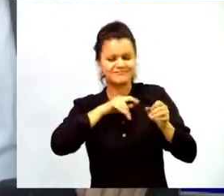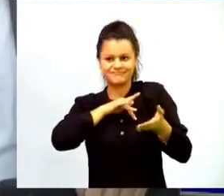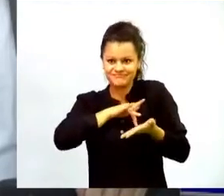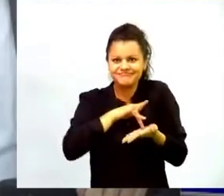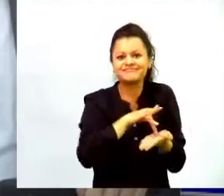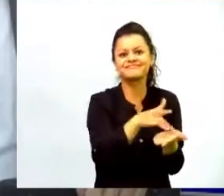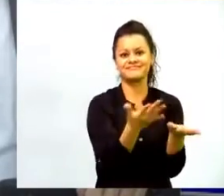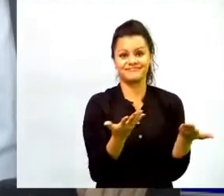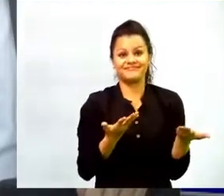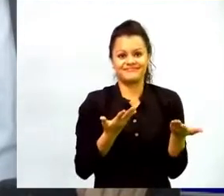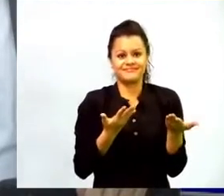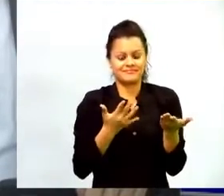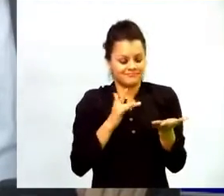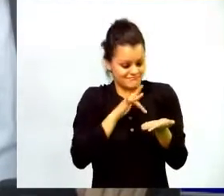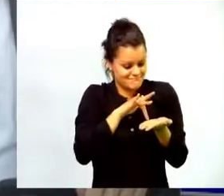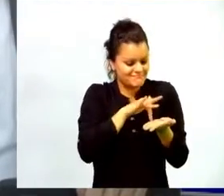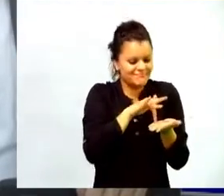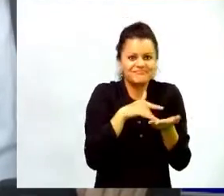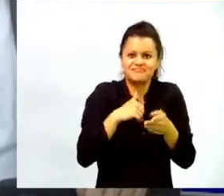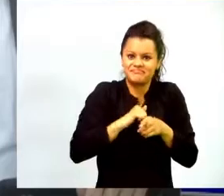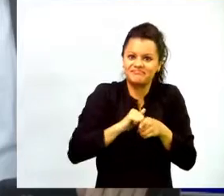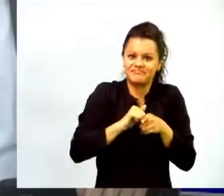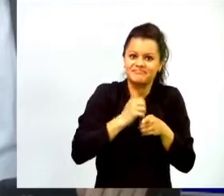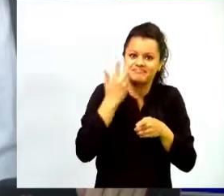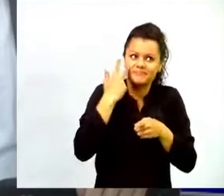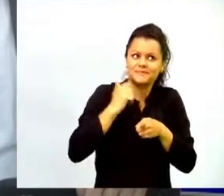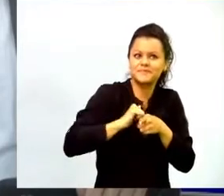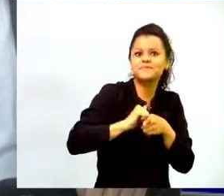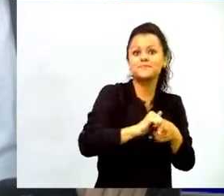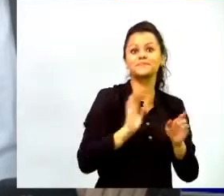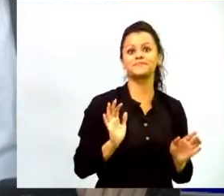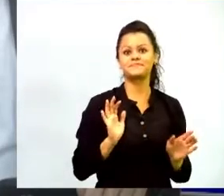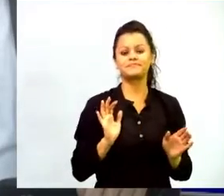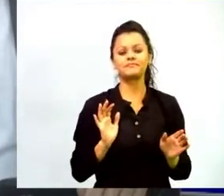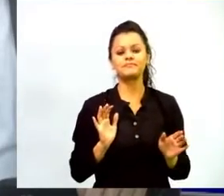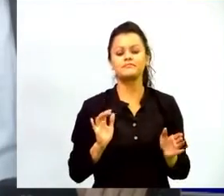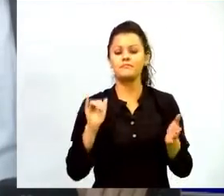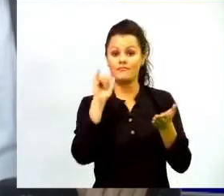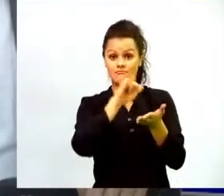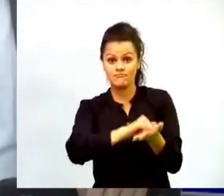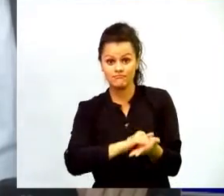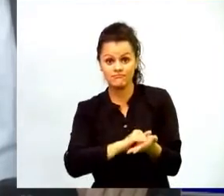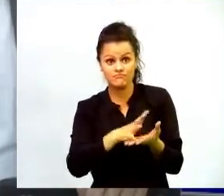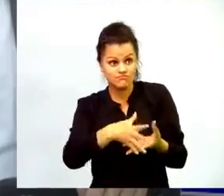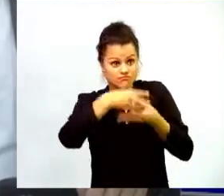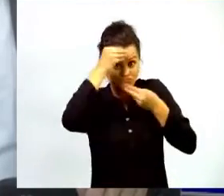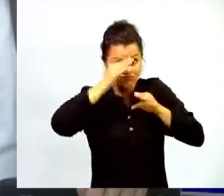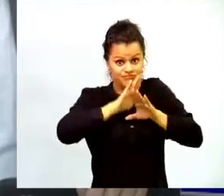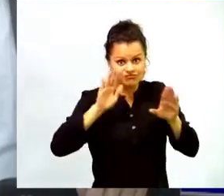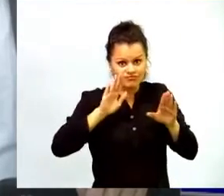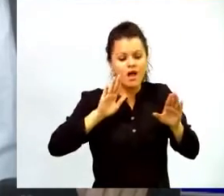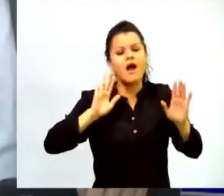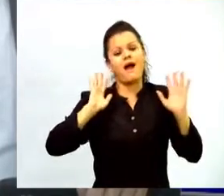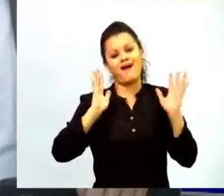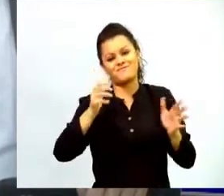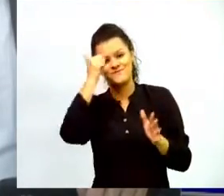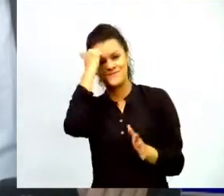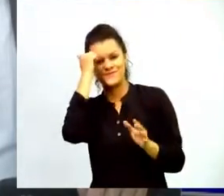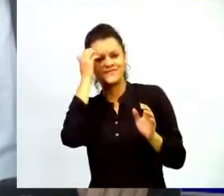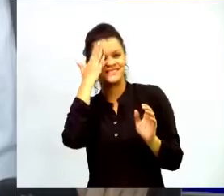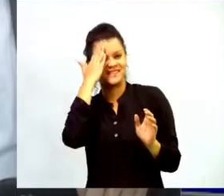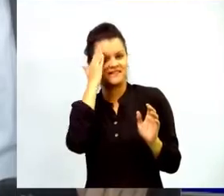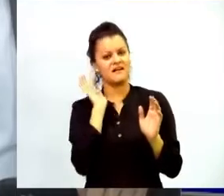de esa mano tenemos el hecho de que el docente aprende mucho mejor a dimensionar los recursos que usa con sus estudiantes